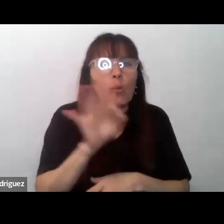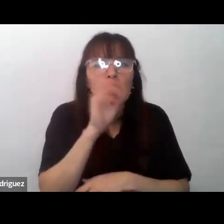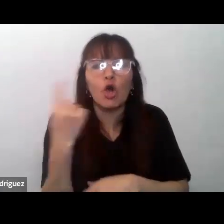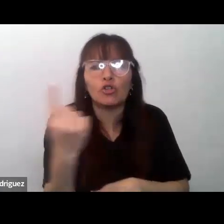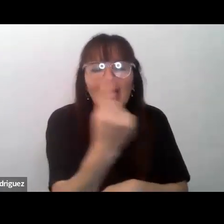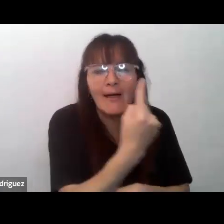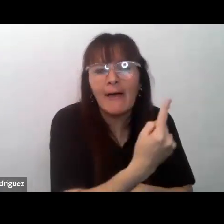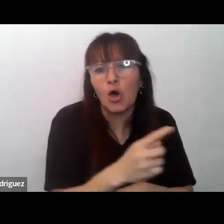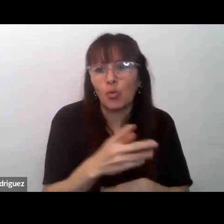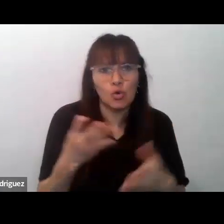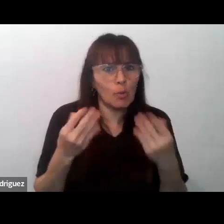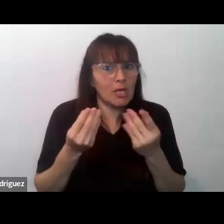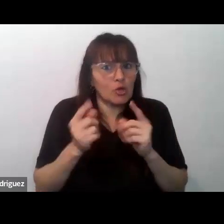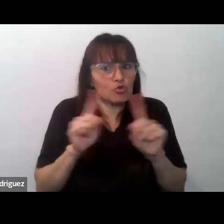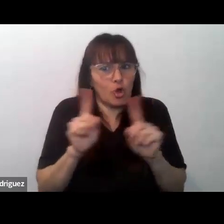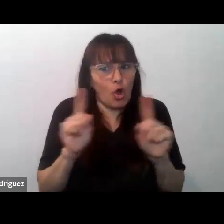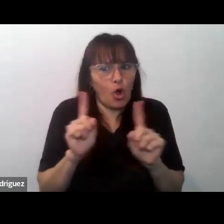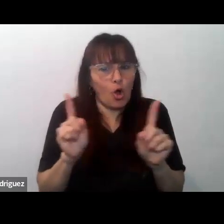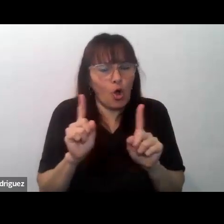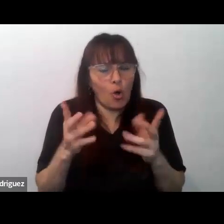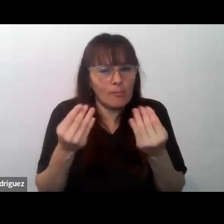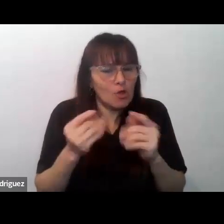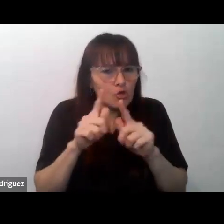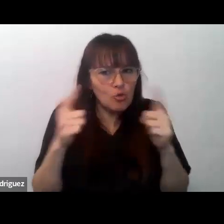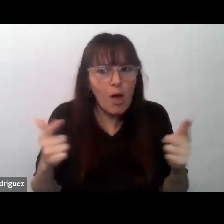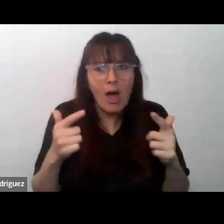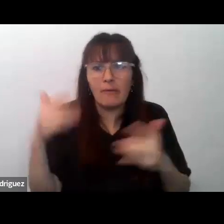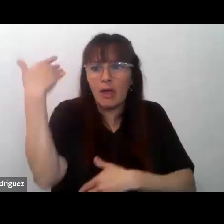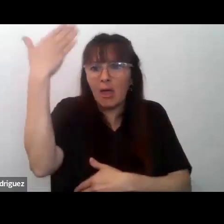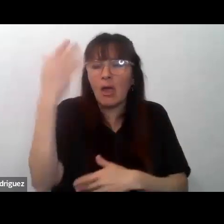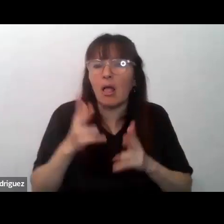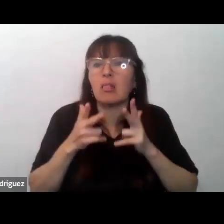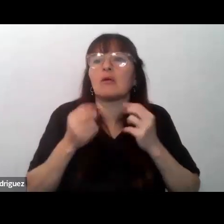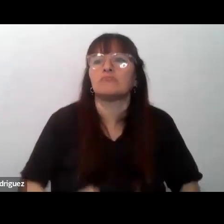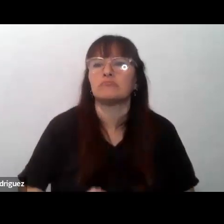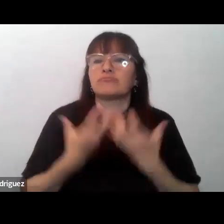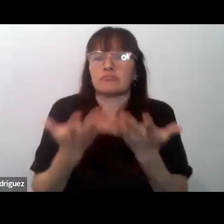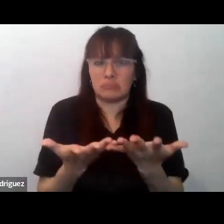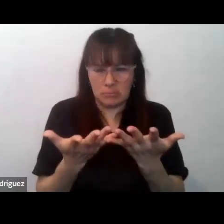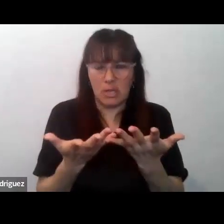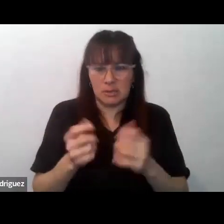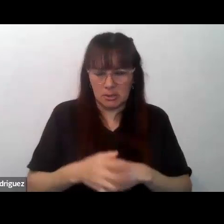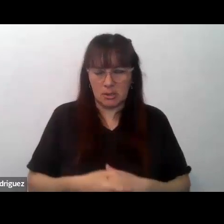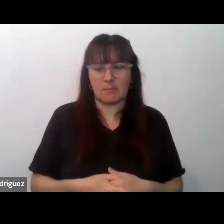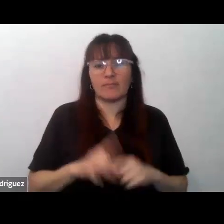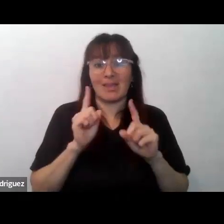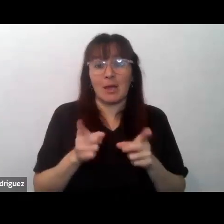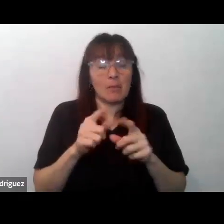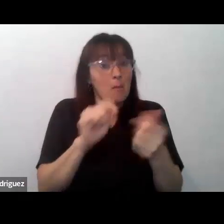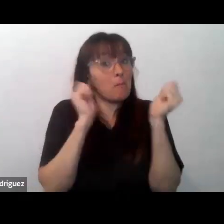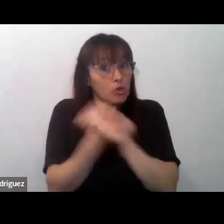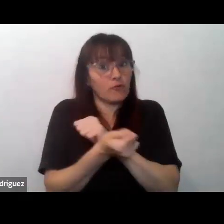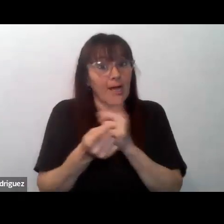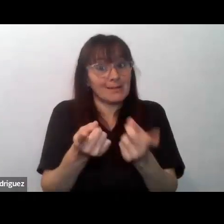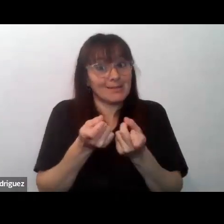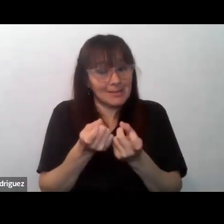no tener miedo de exponerlos exponerlas y de modificarlos si